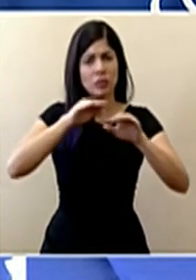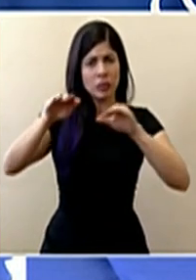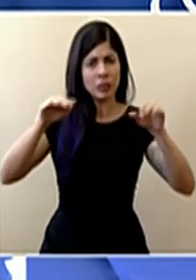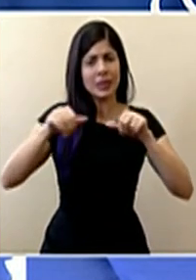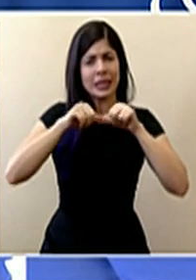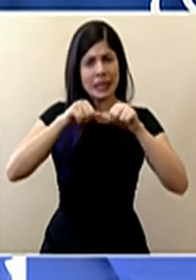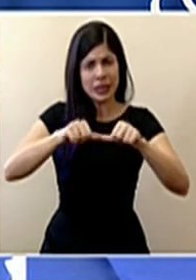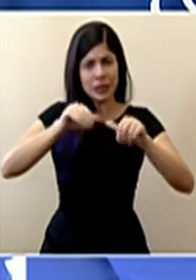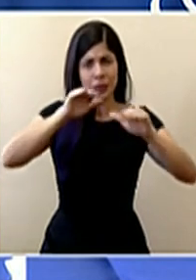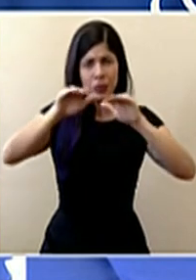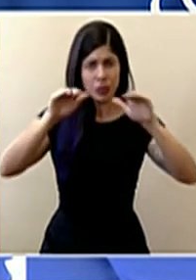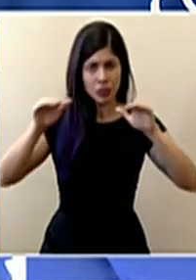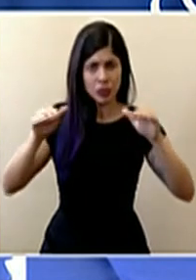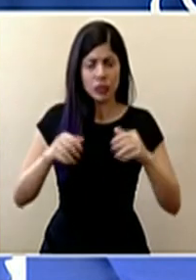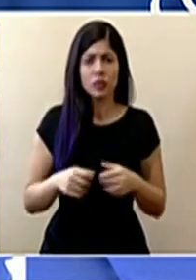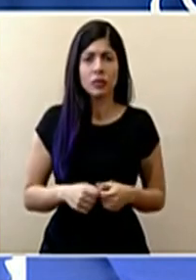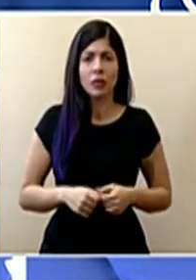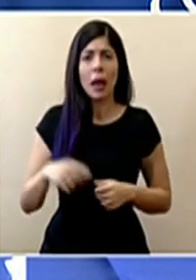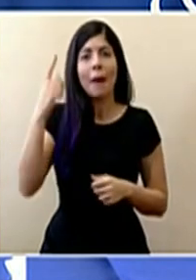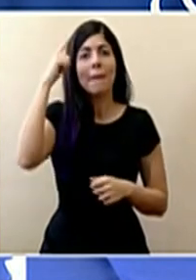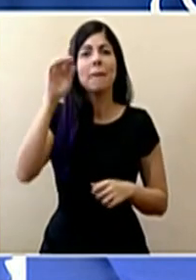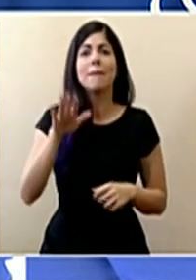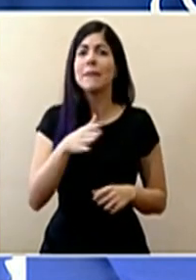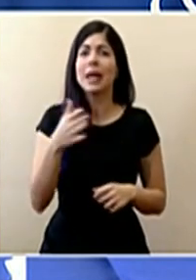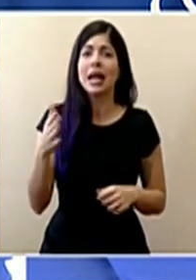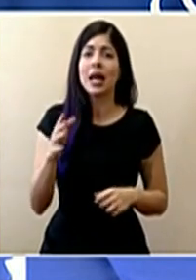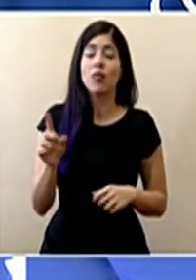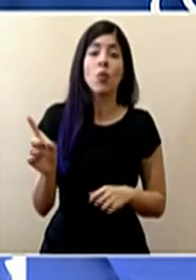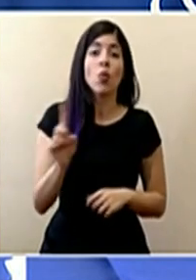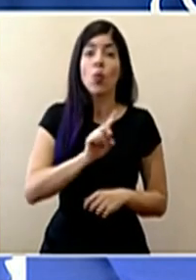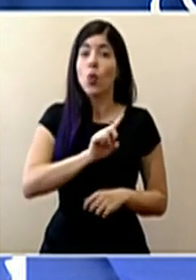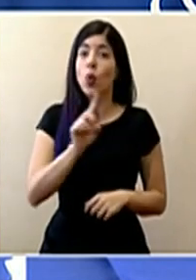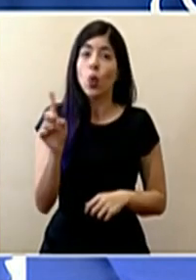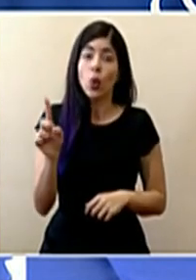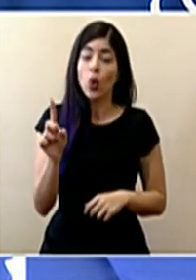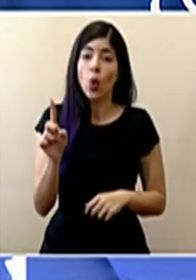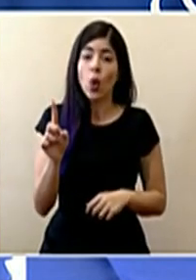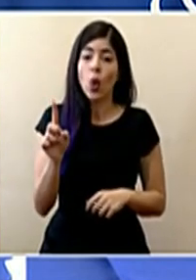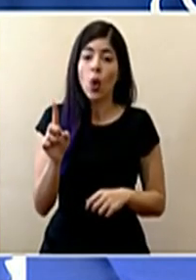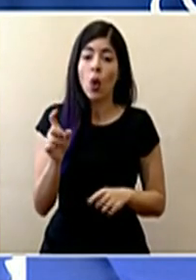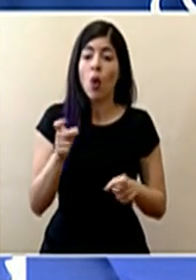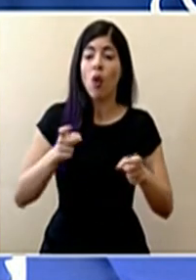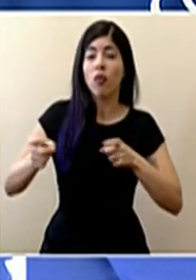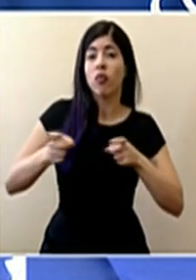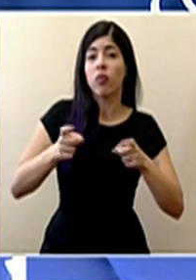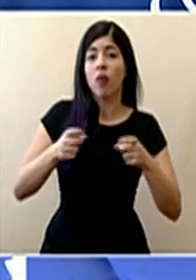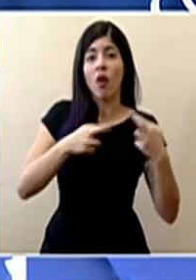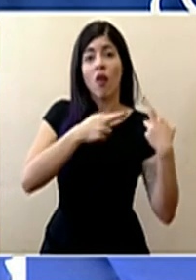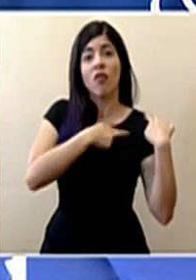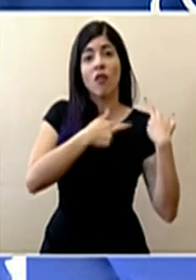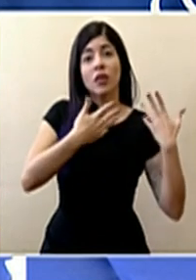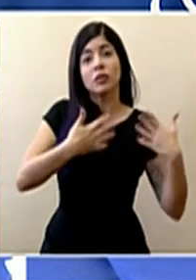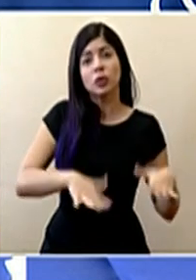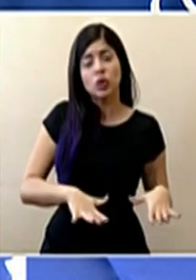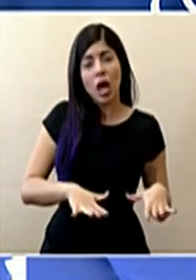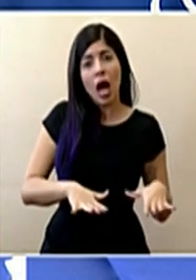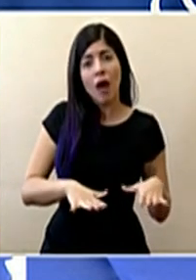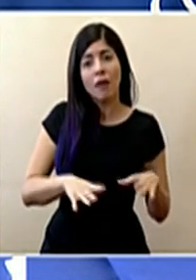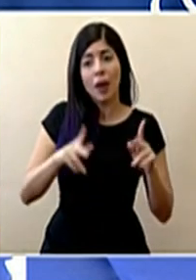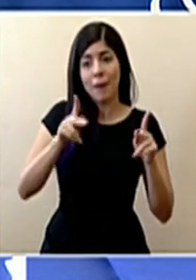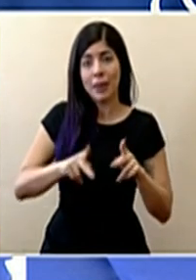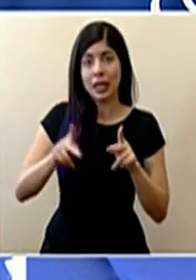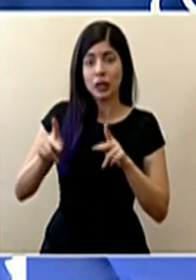seguimos haciéndolo es para que no hagamos un manejo irresponsable en la parte del